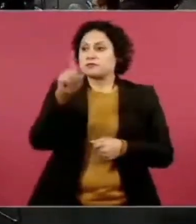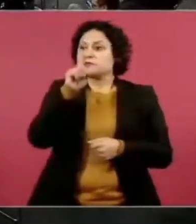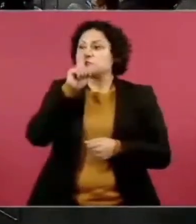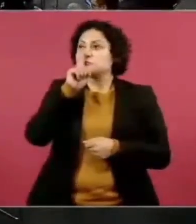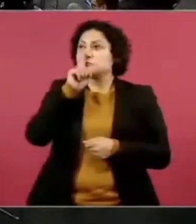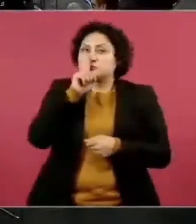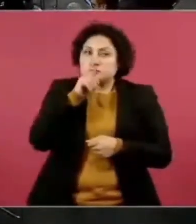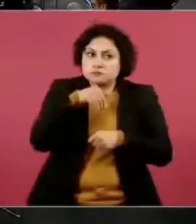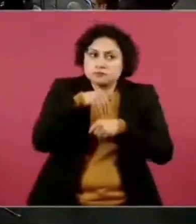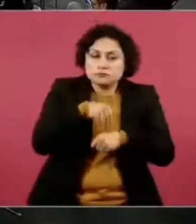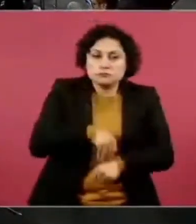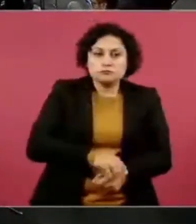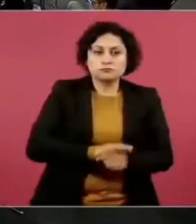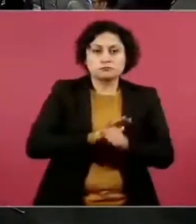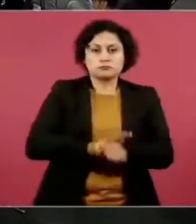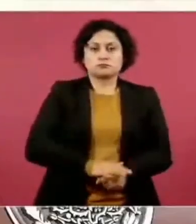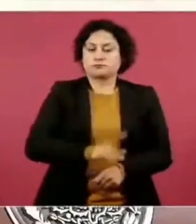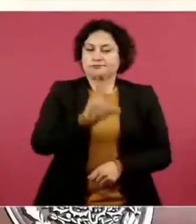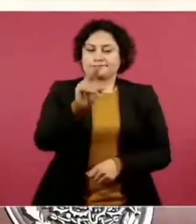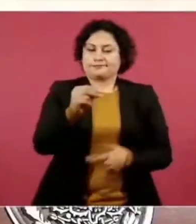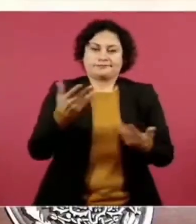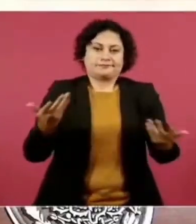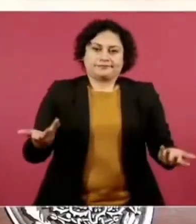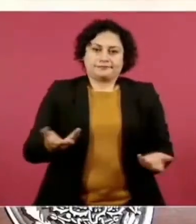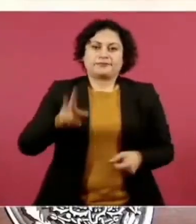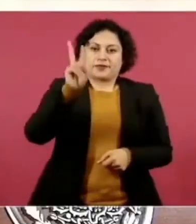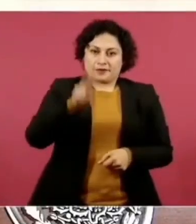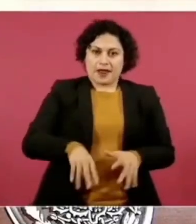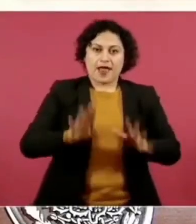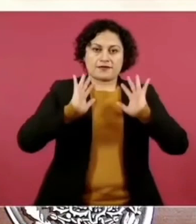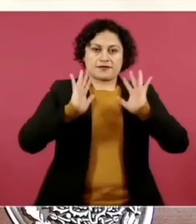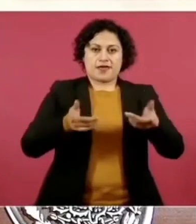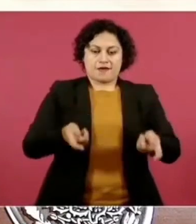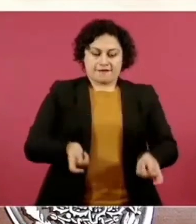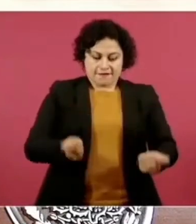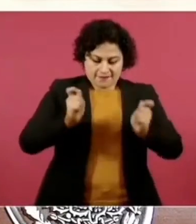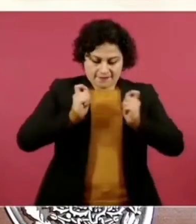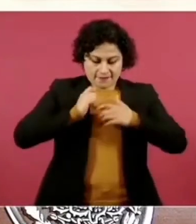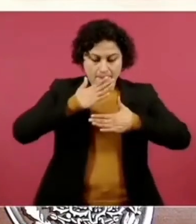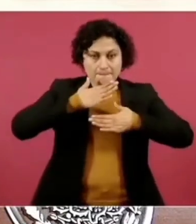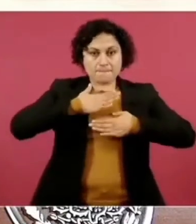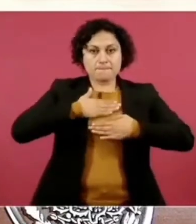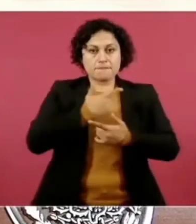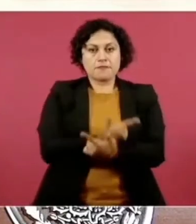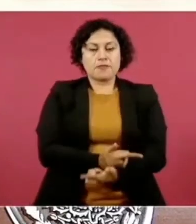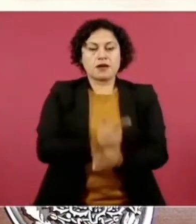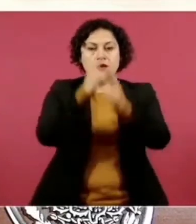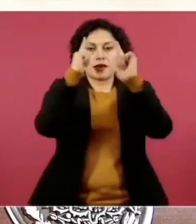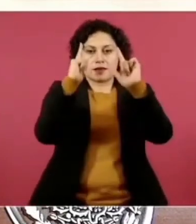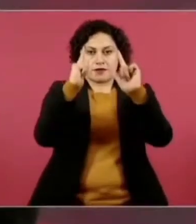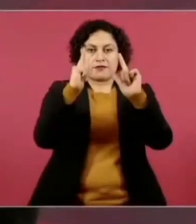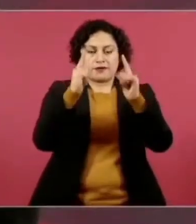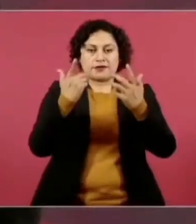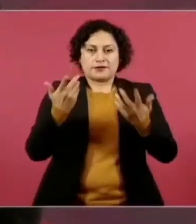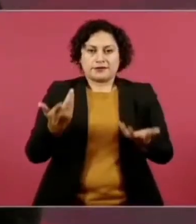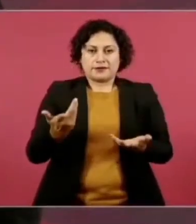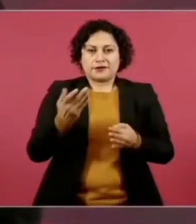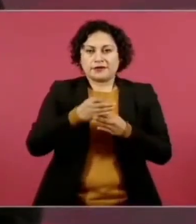ya somos ciudadanos de verdad, no somos ciudadanos imaginarios,